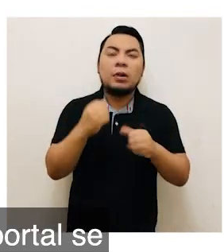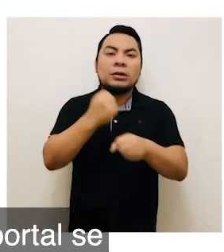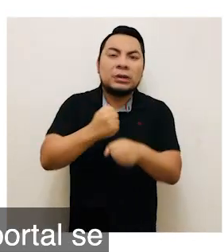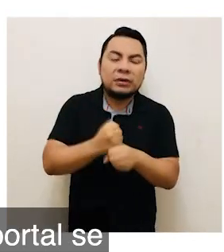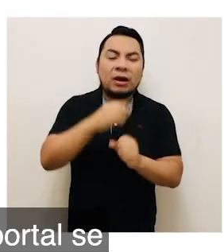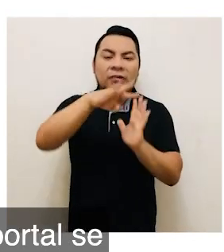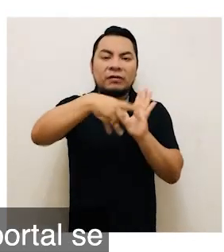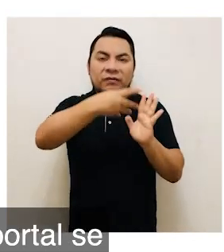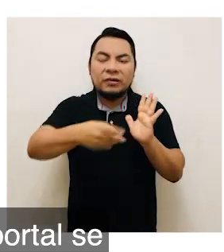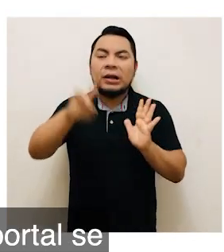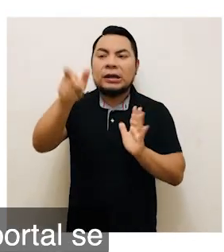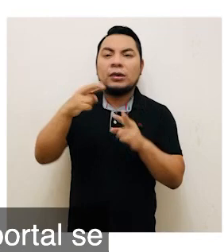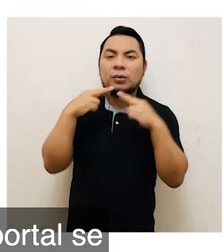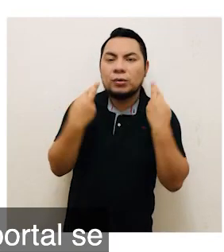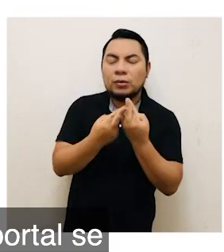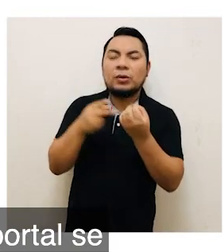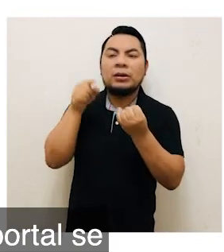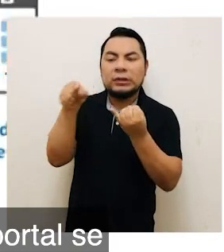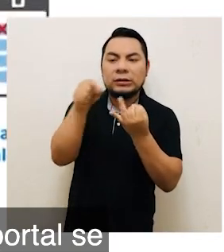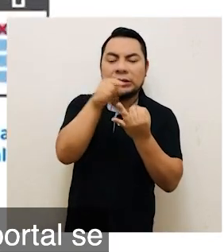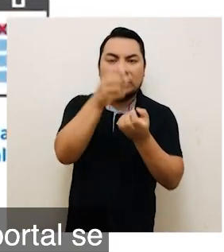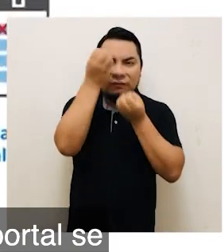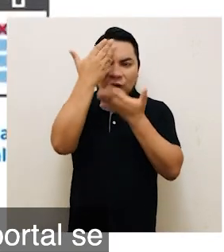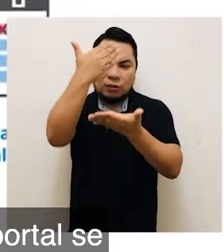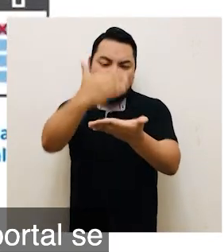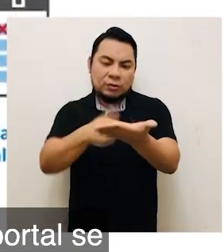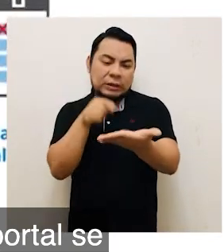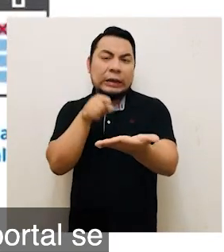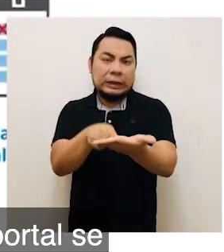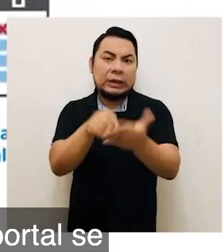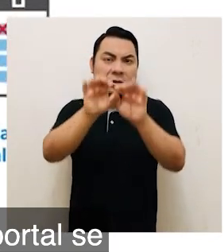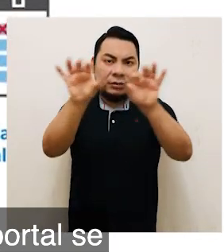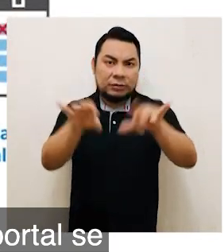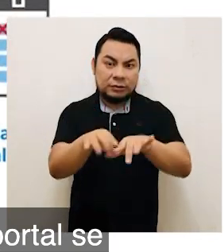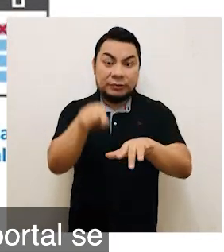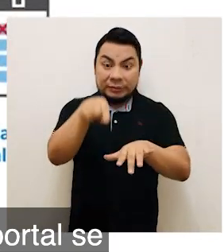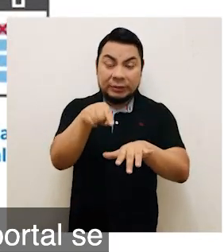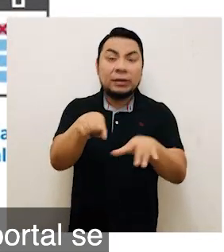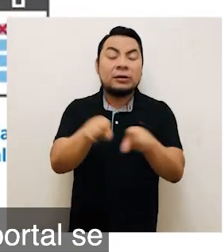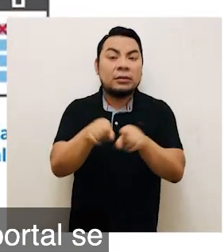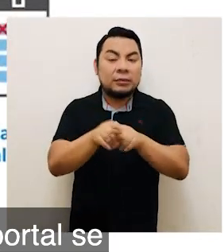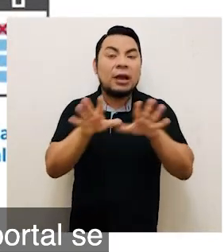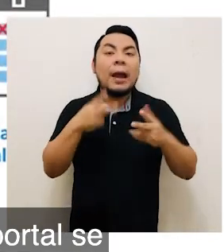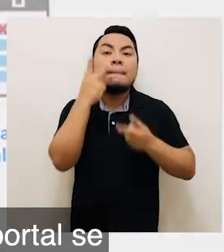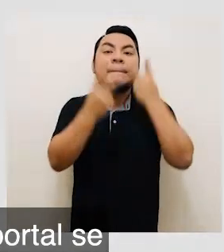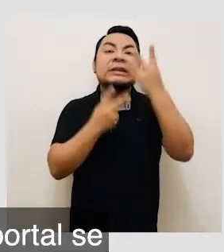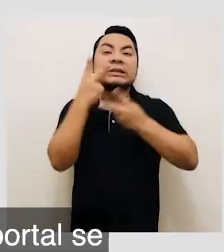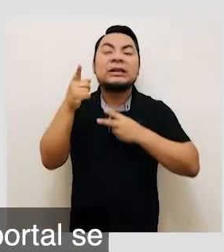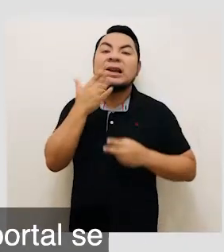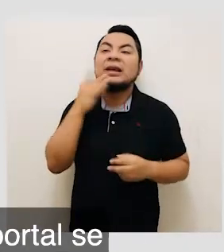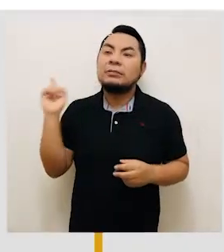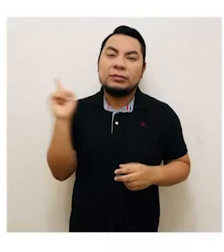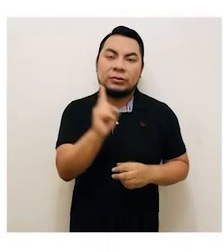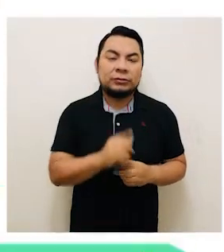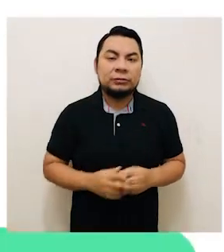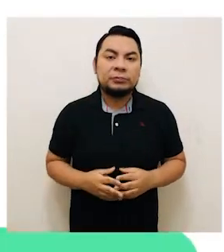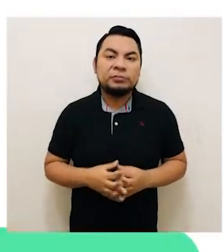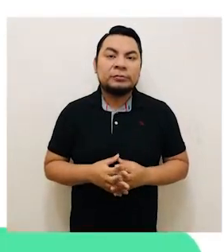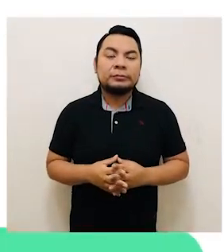agendas oficiales de sus funcionarios. Es importante también señalar que en el portal se encuentra el registro de visitas de las entidades públicas.